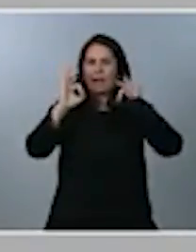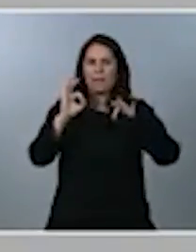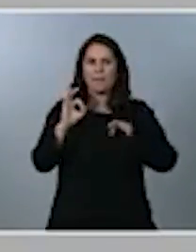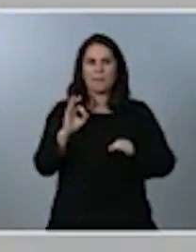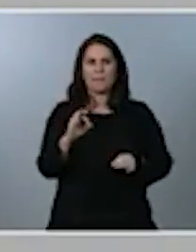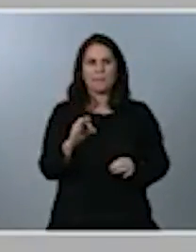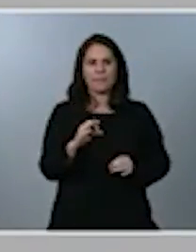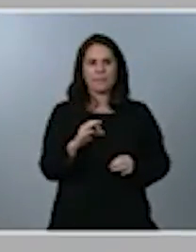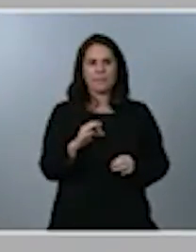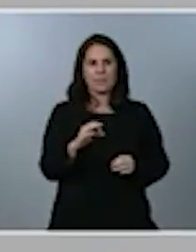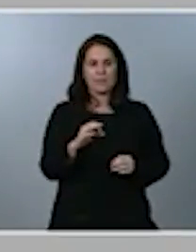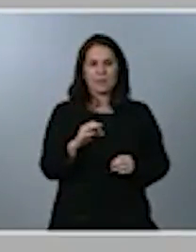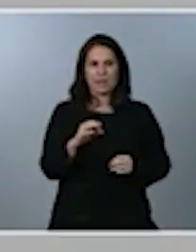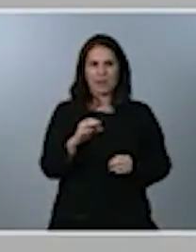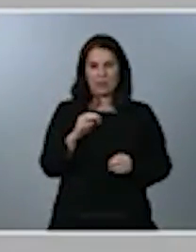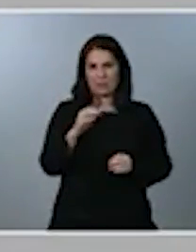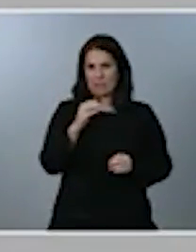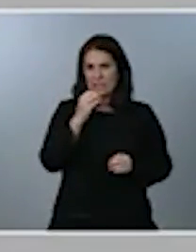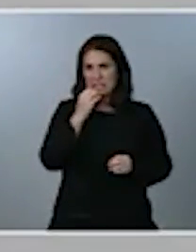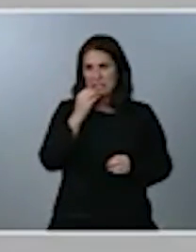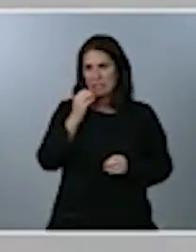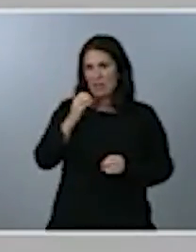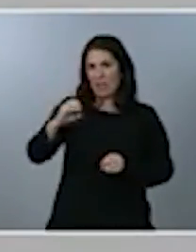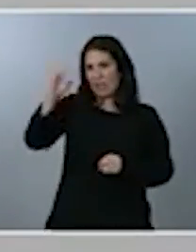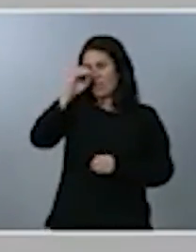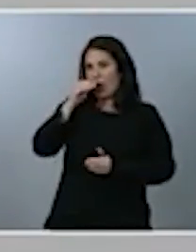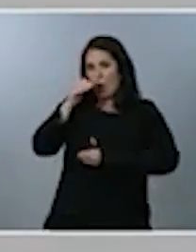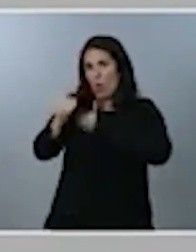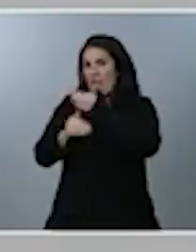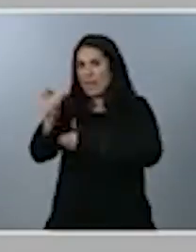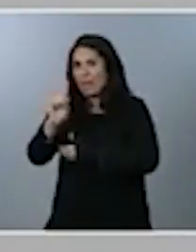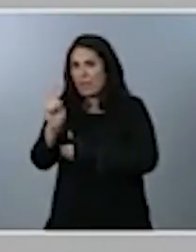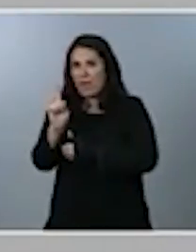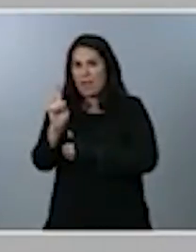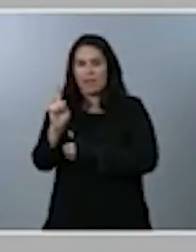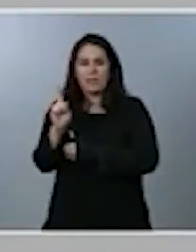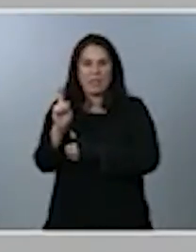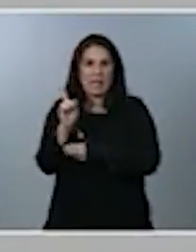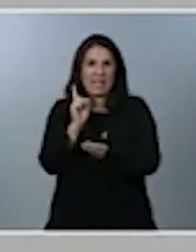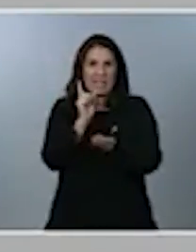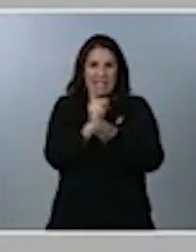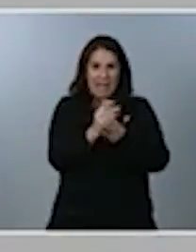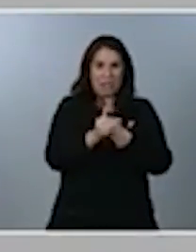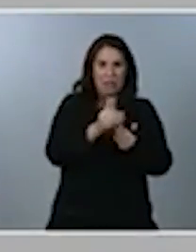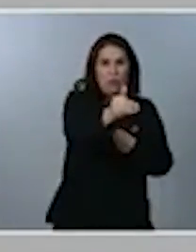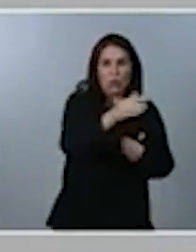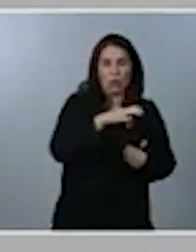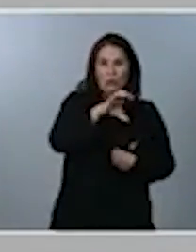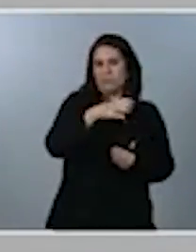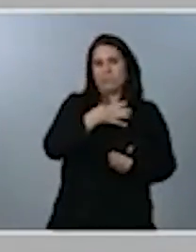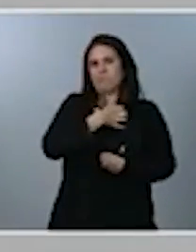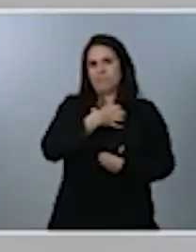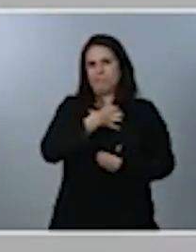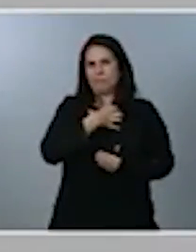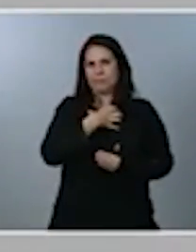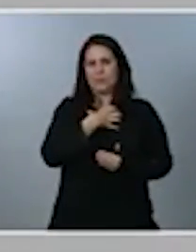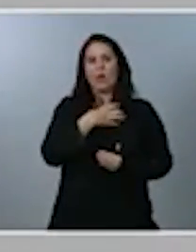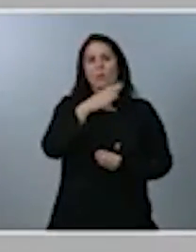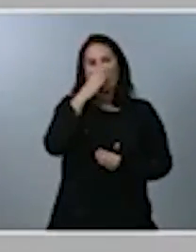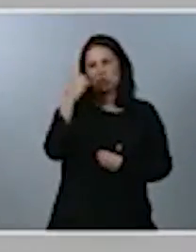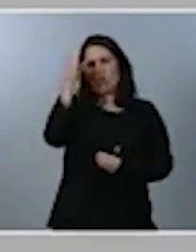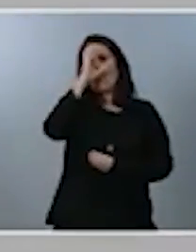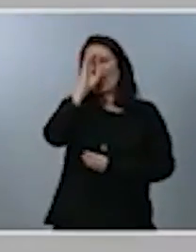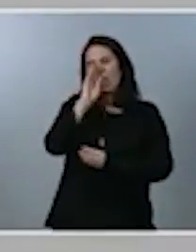avance de la ciencia no seremos capaces de hacer frente a los grandes retos que tenemos como país y, por tanto, lo dotamos con 3